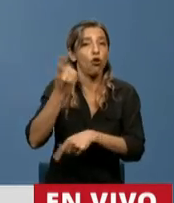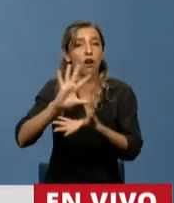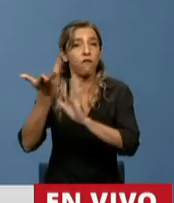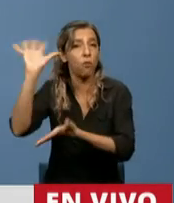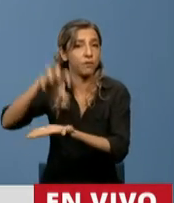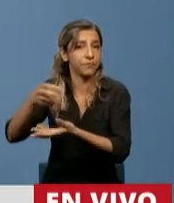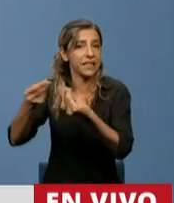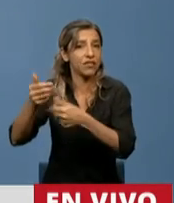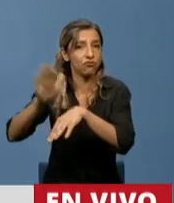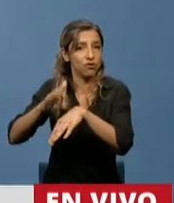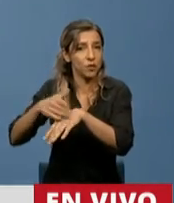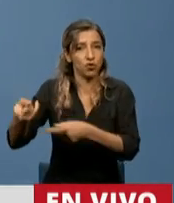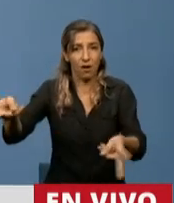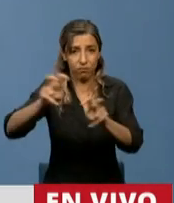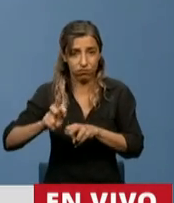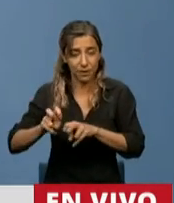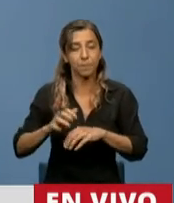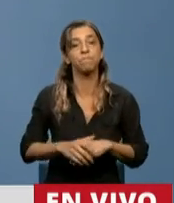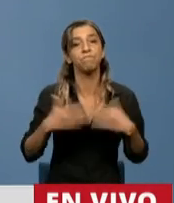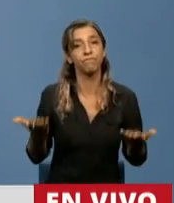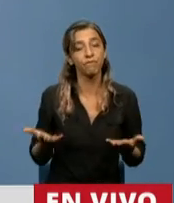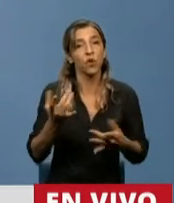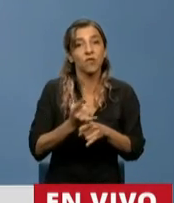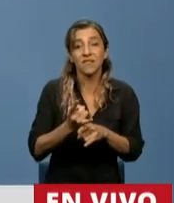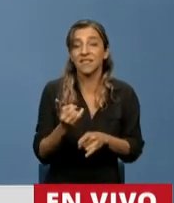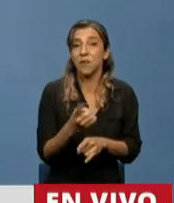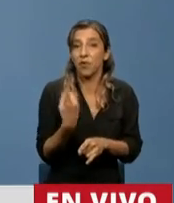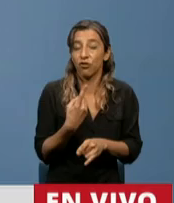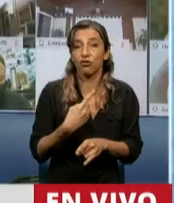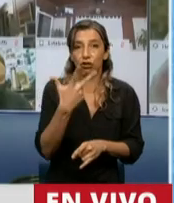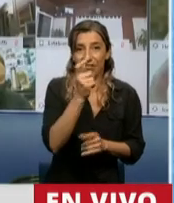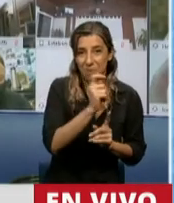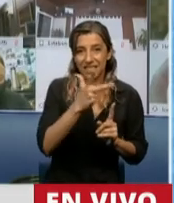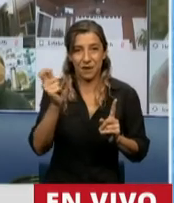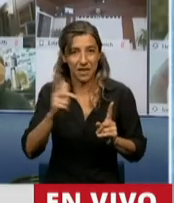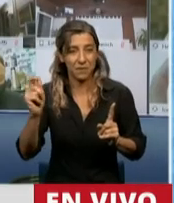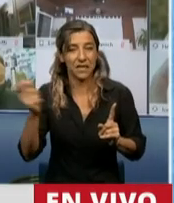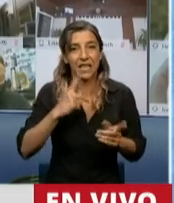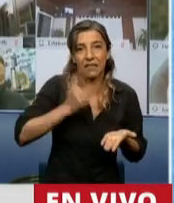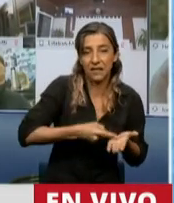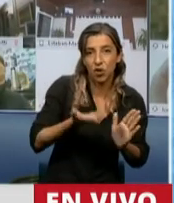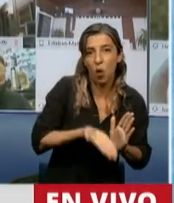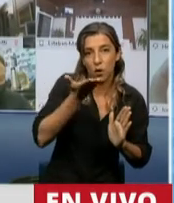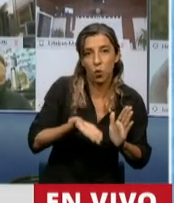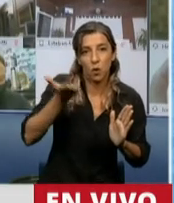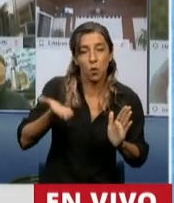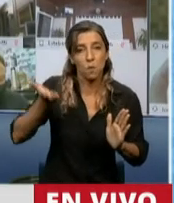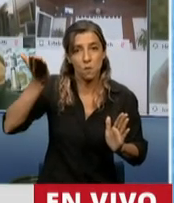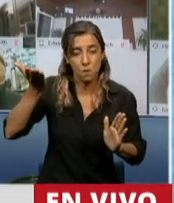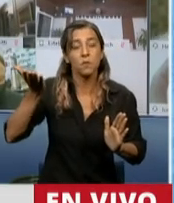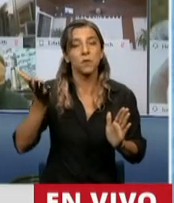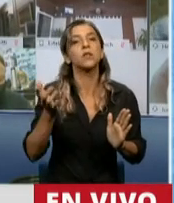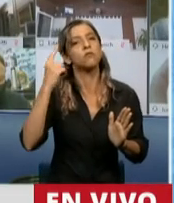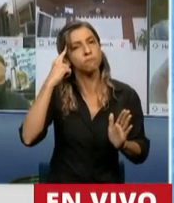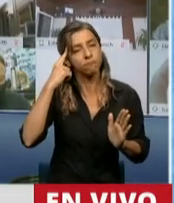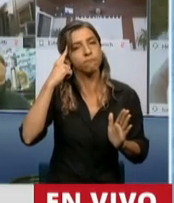hacer. Entonces, en cada decisión de aumento trimestral que ha dado el gobierno, le ha puesto la impronta de decir